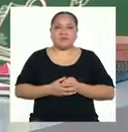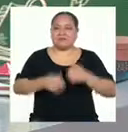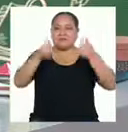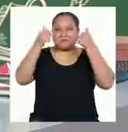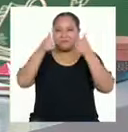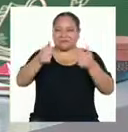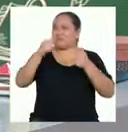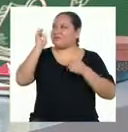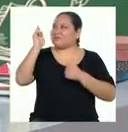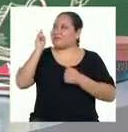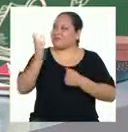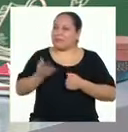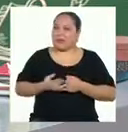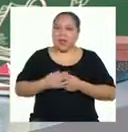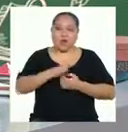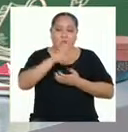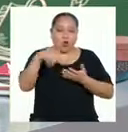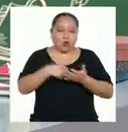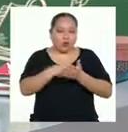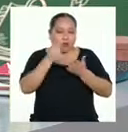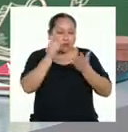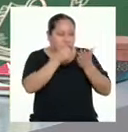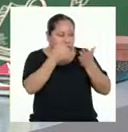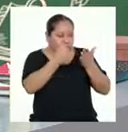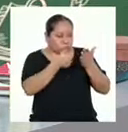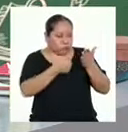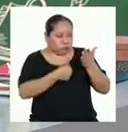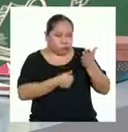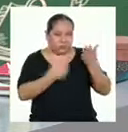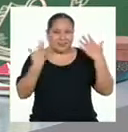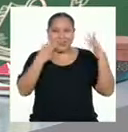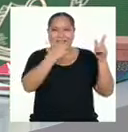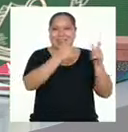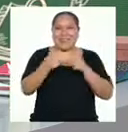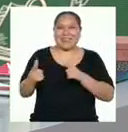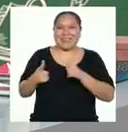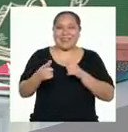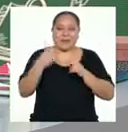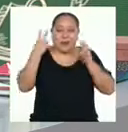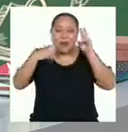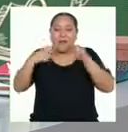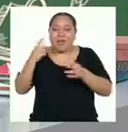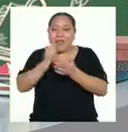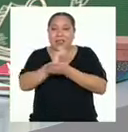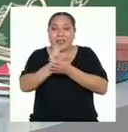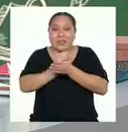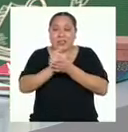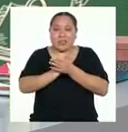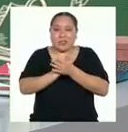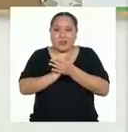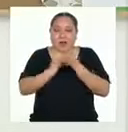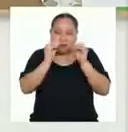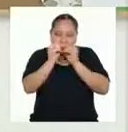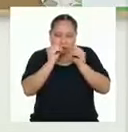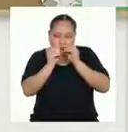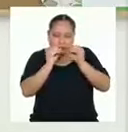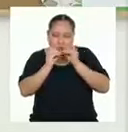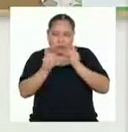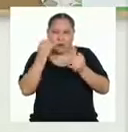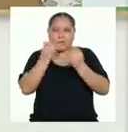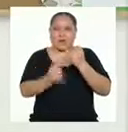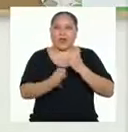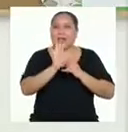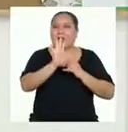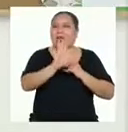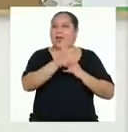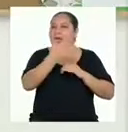Buenísimo, profesora. Con todo revisado, ya estamos listas y listos para revisar nuestro texto y redactar la versión final. Antes